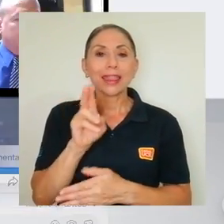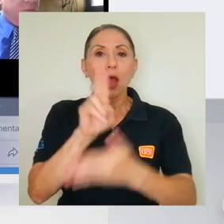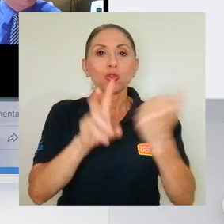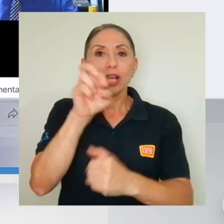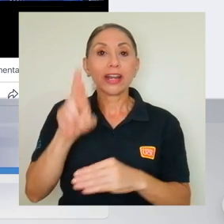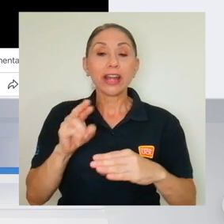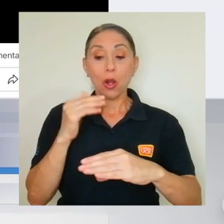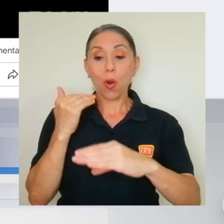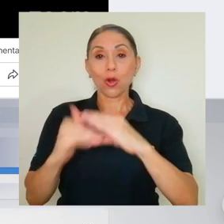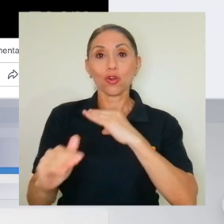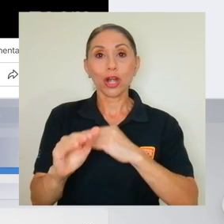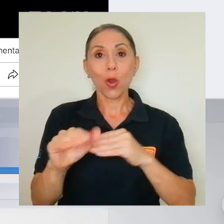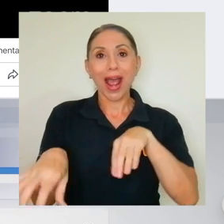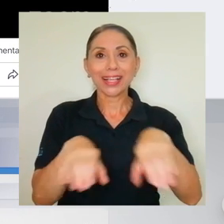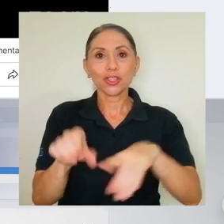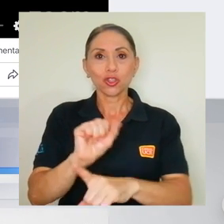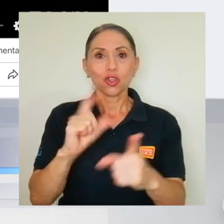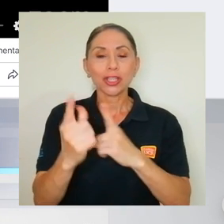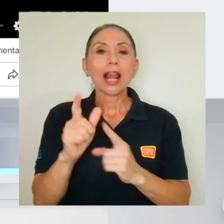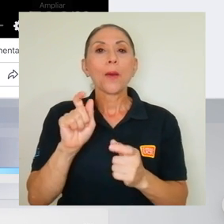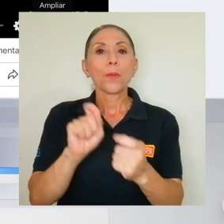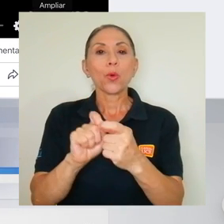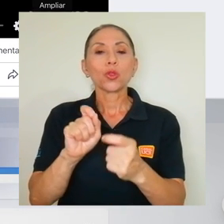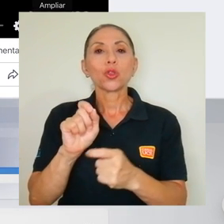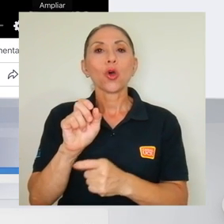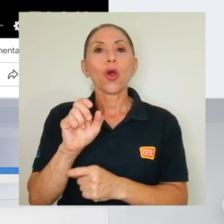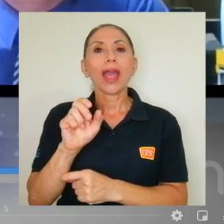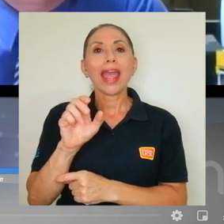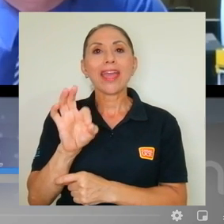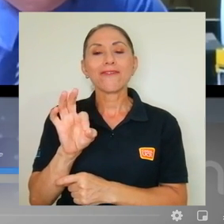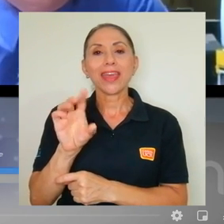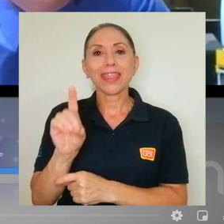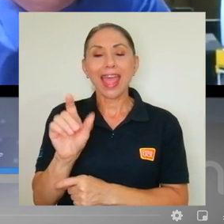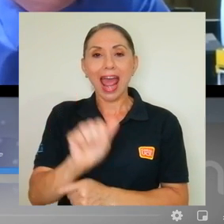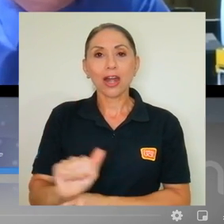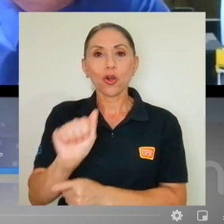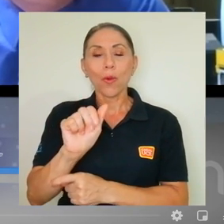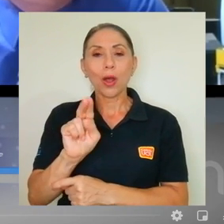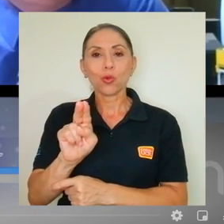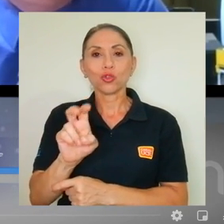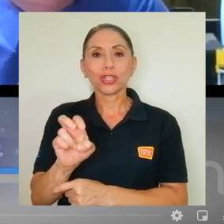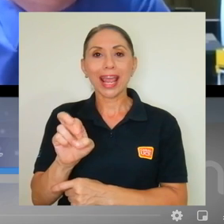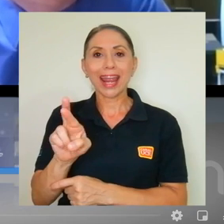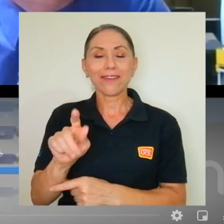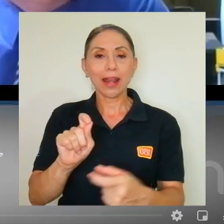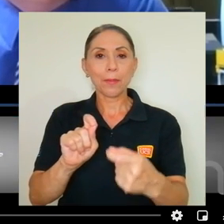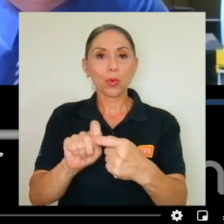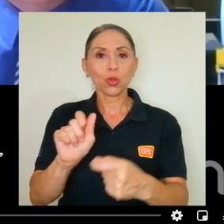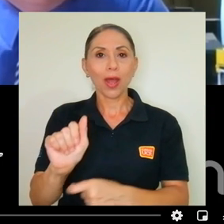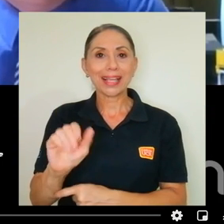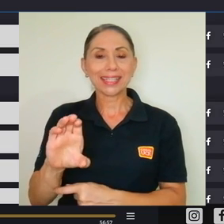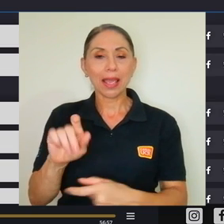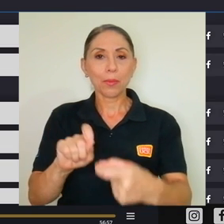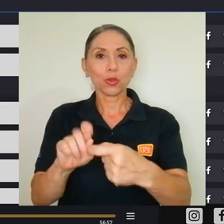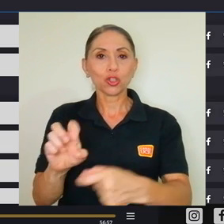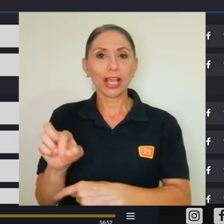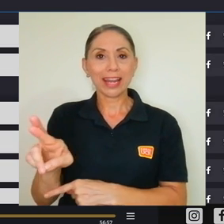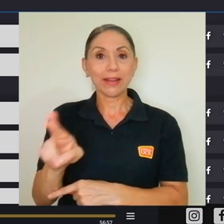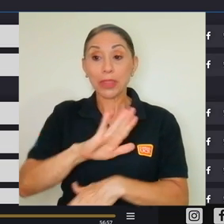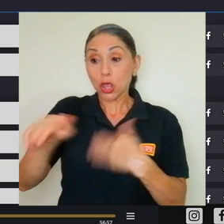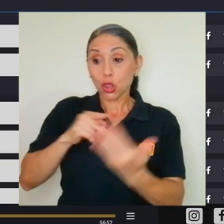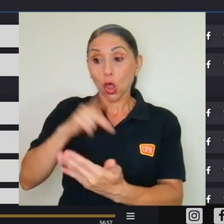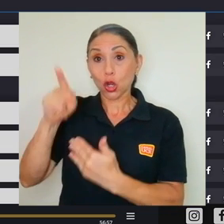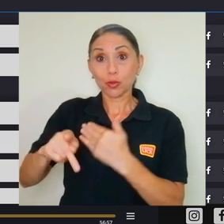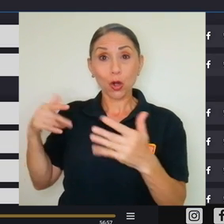o al correo accionsocial.fd.ucr.ac.cr. Todos los